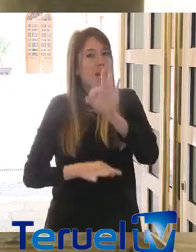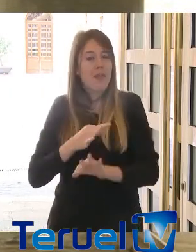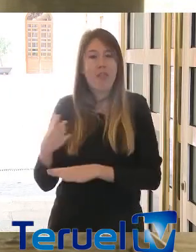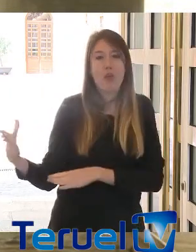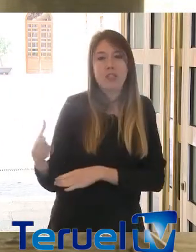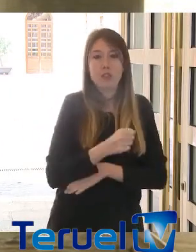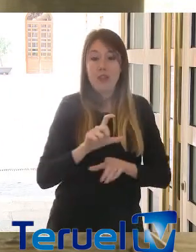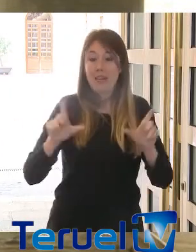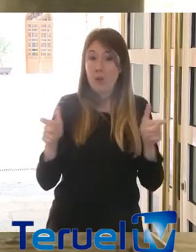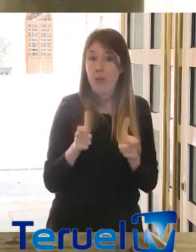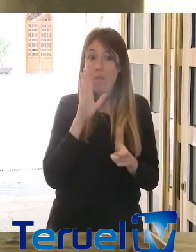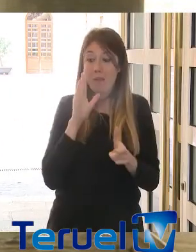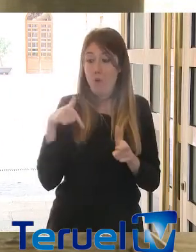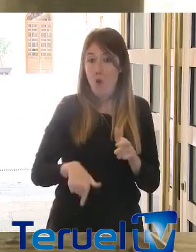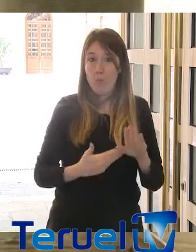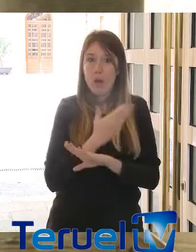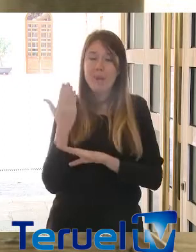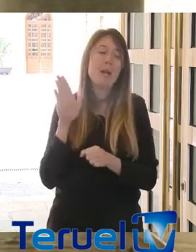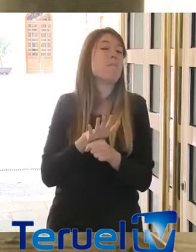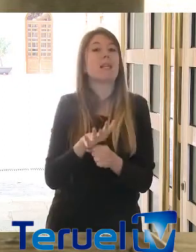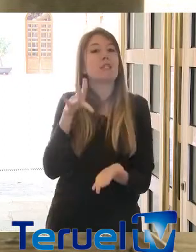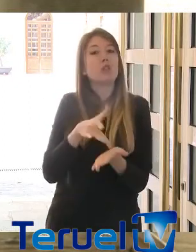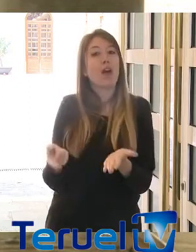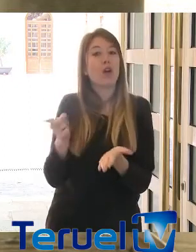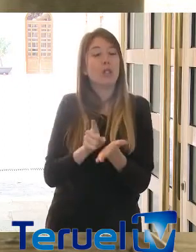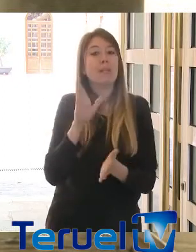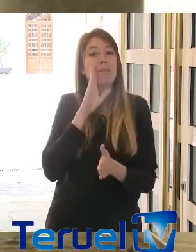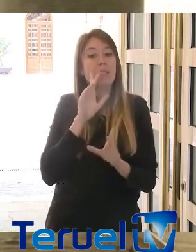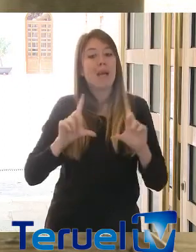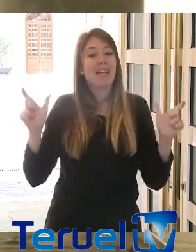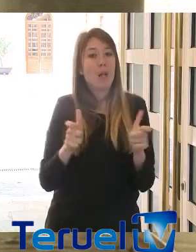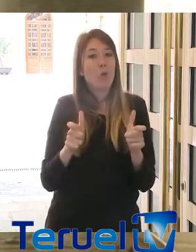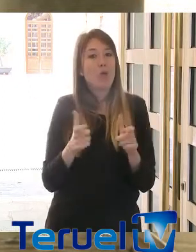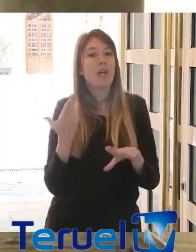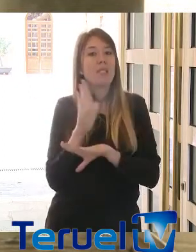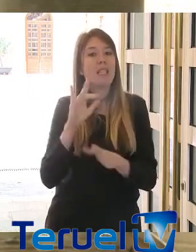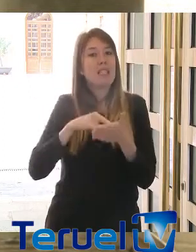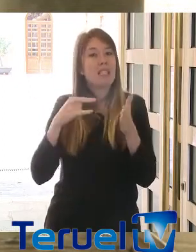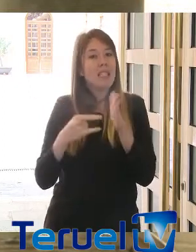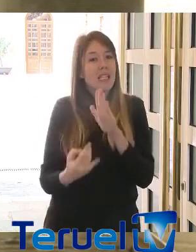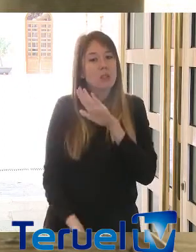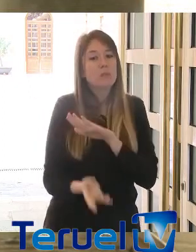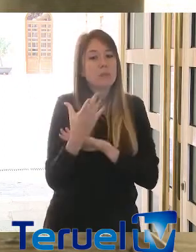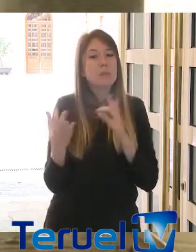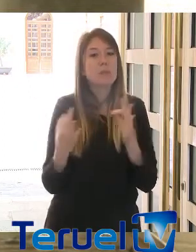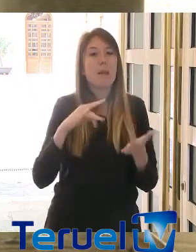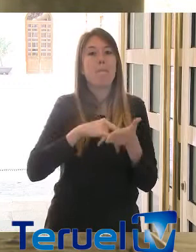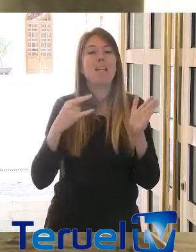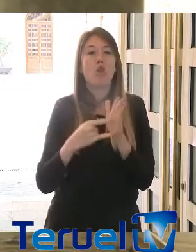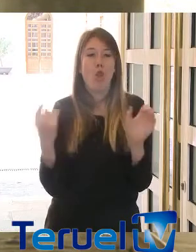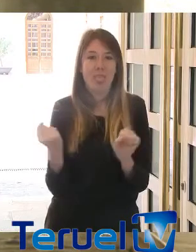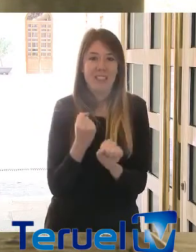reunidas esta mañana, en esa mesa de representantes técnicos se establecerá el método de trabajo,